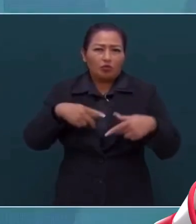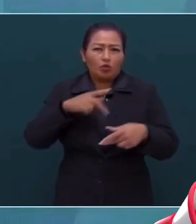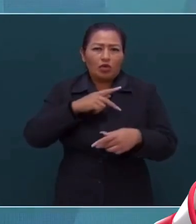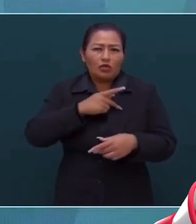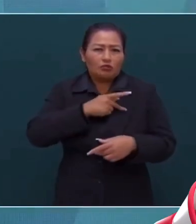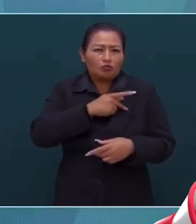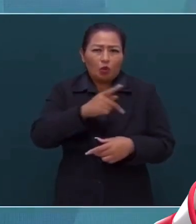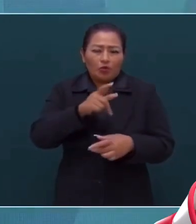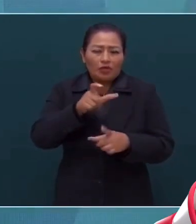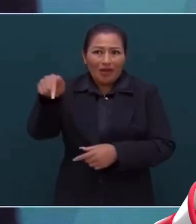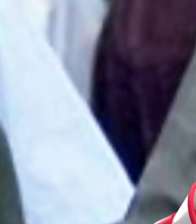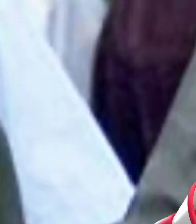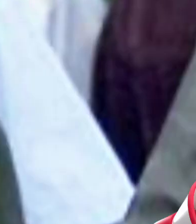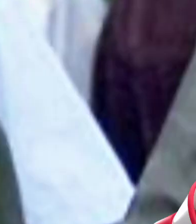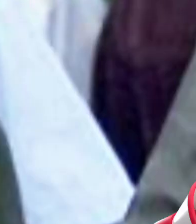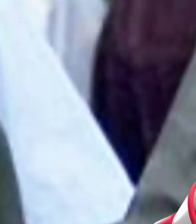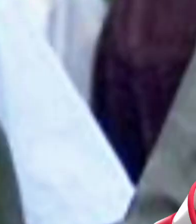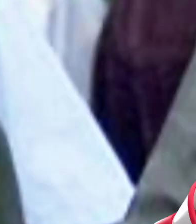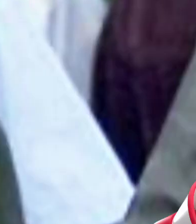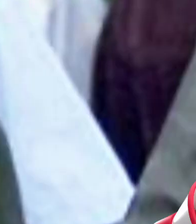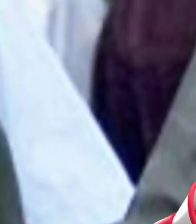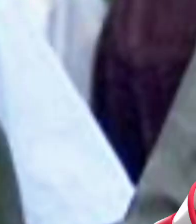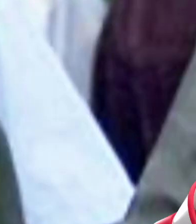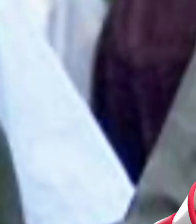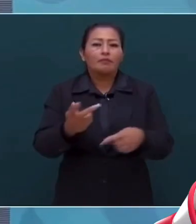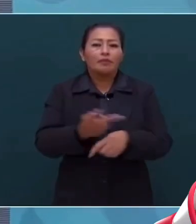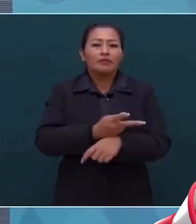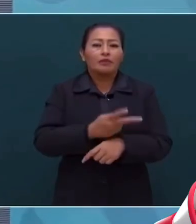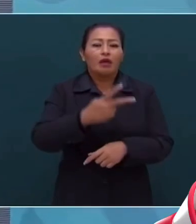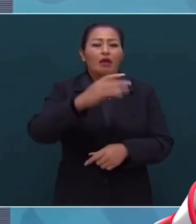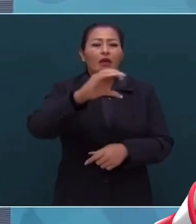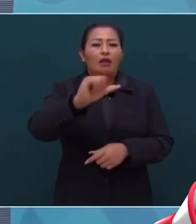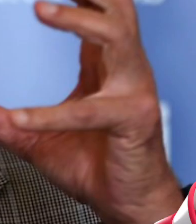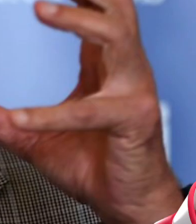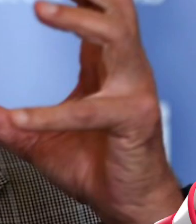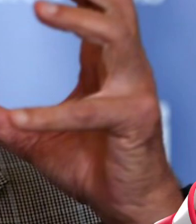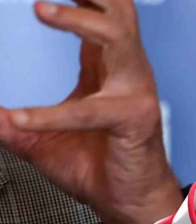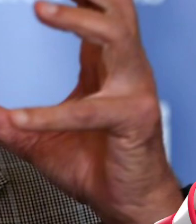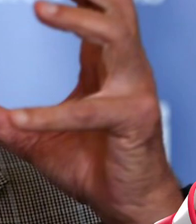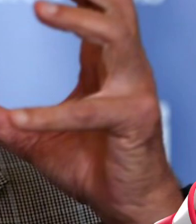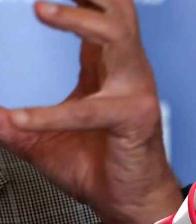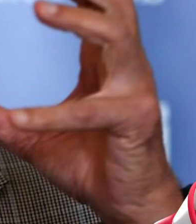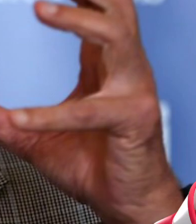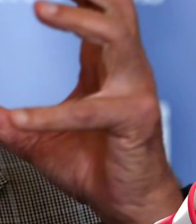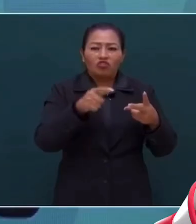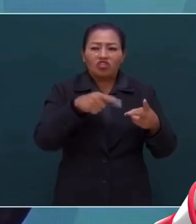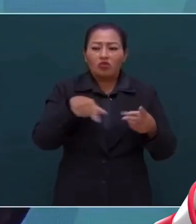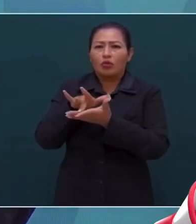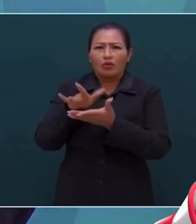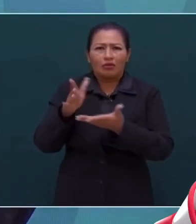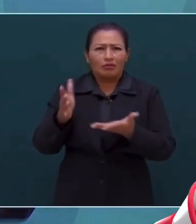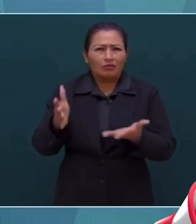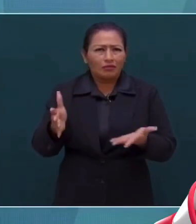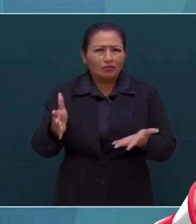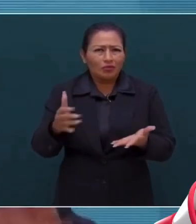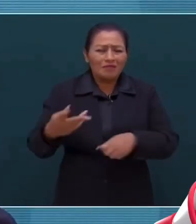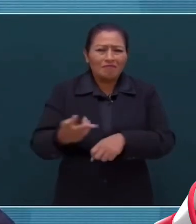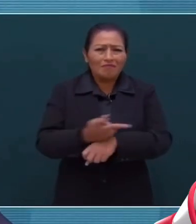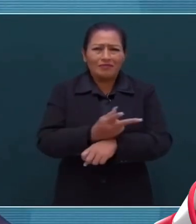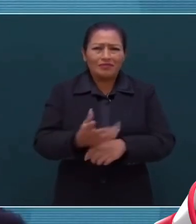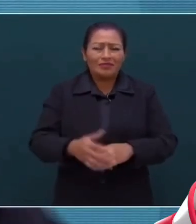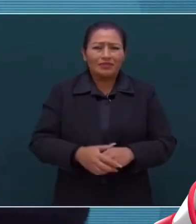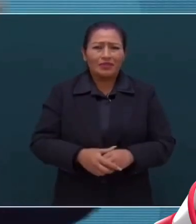Pero ahí está Calderón y Fox apoyándolos. O sea,